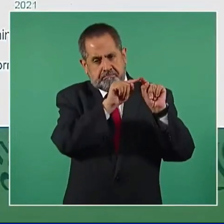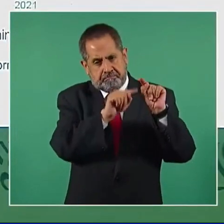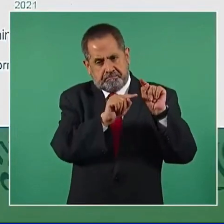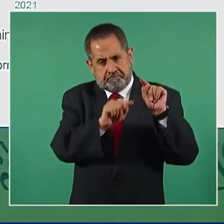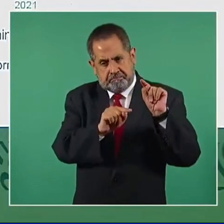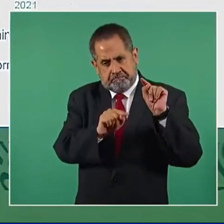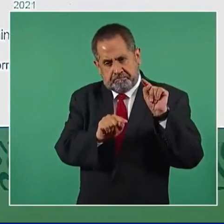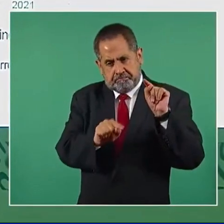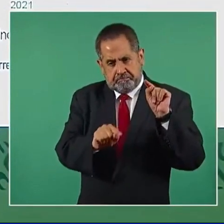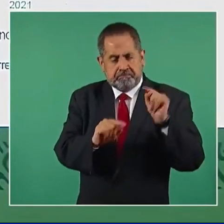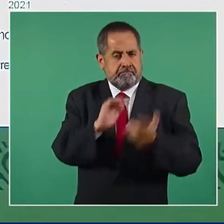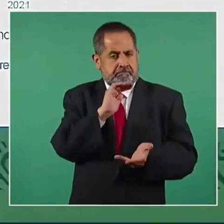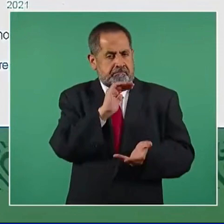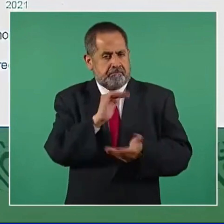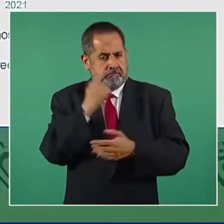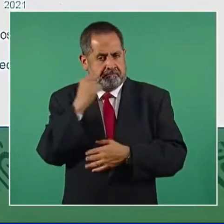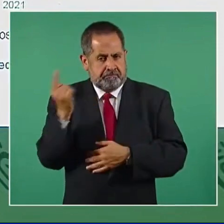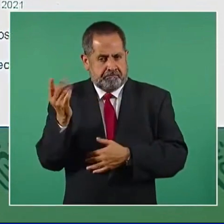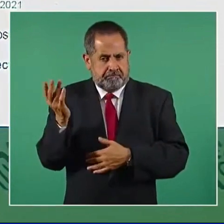abajo. Miren,